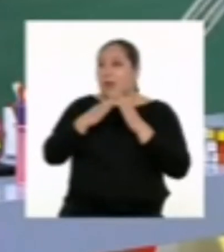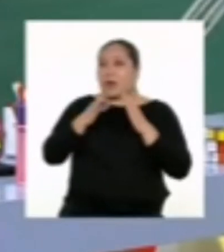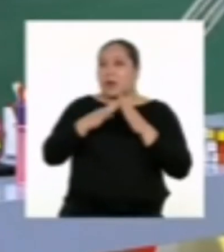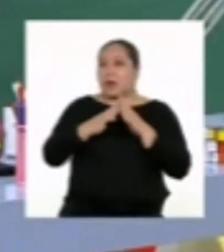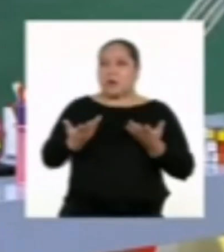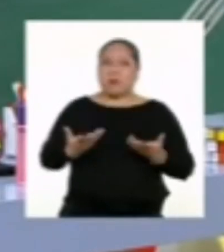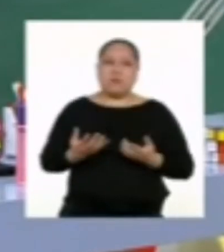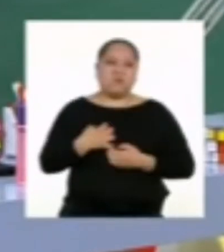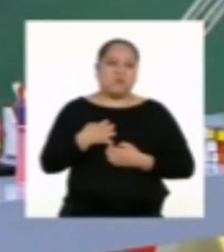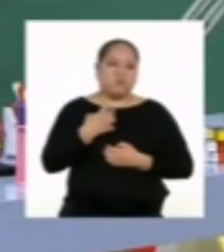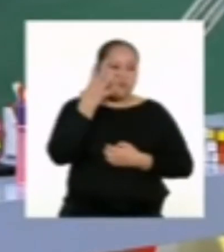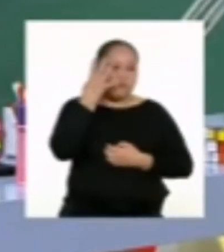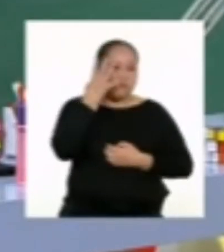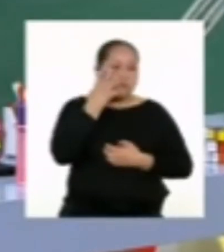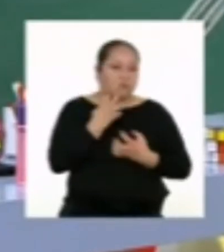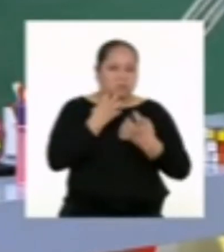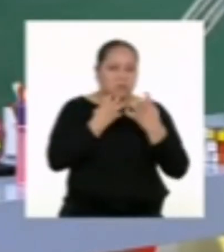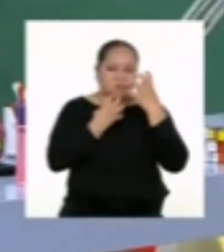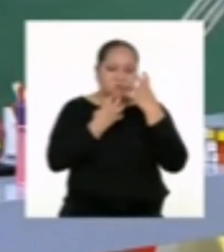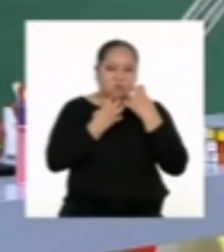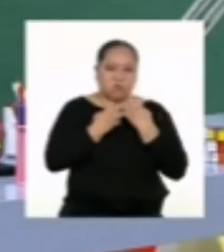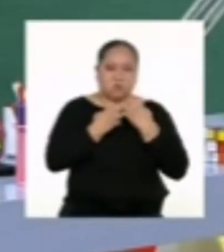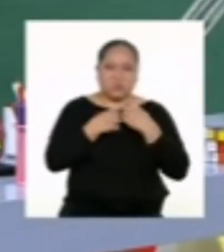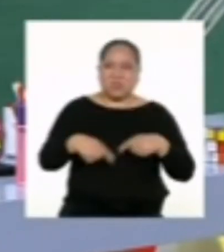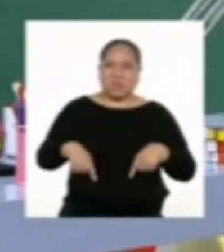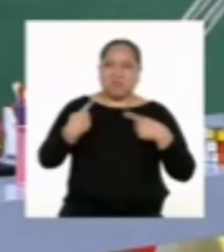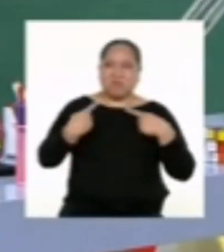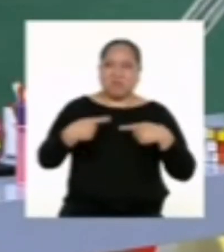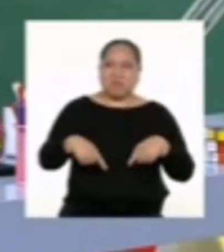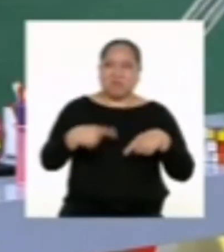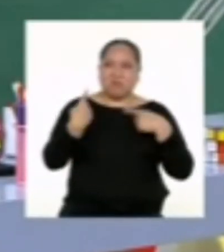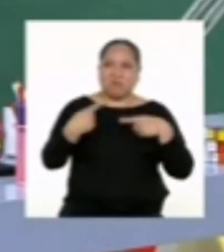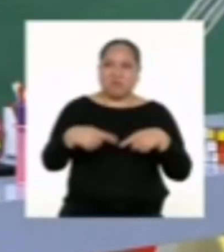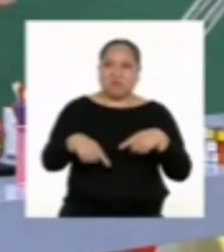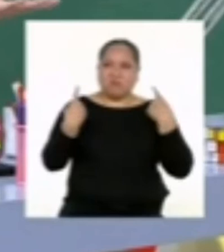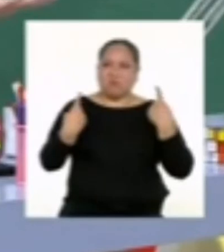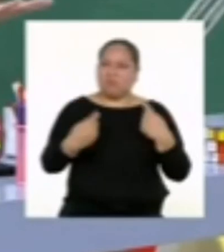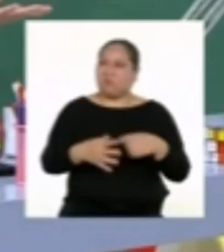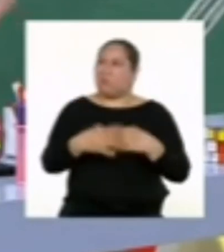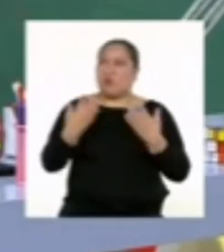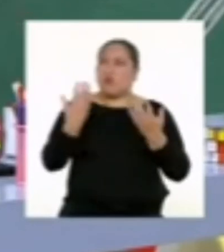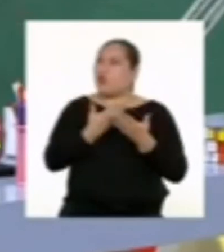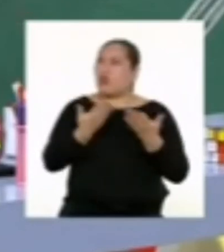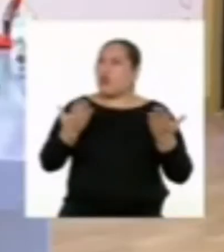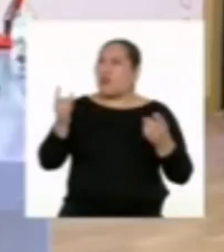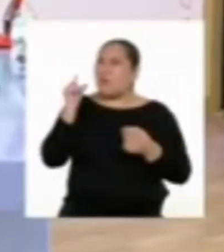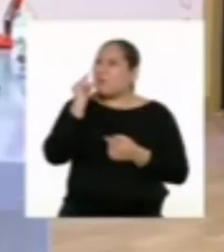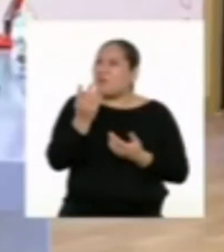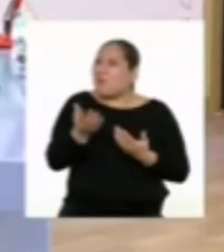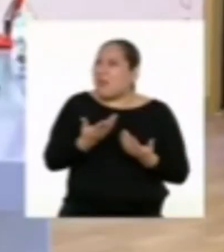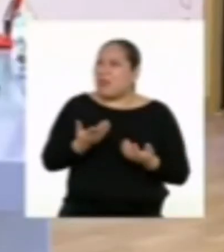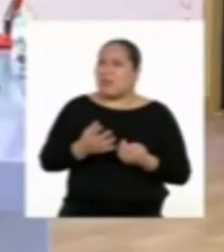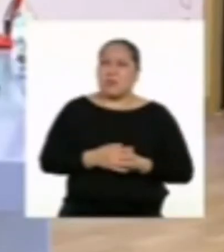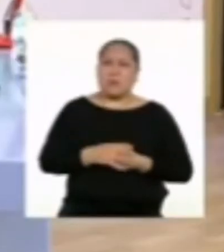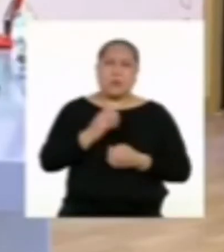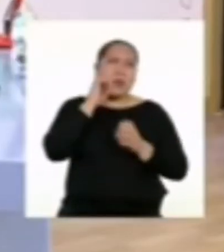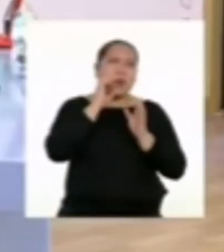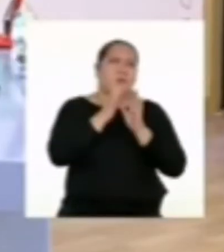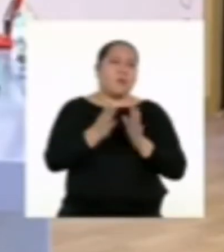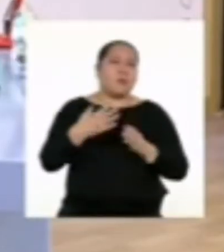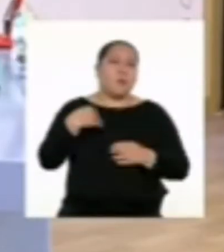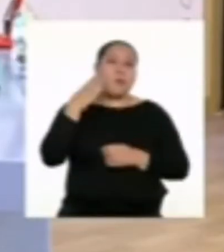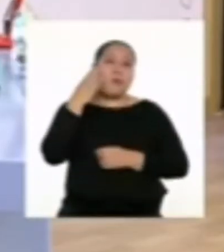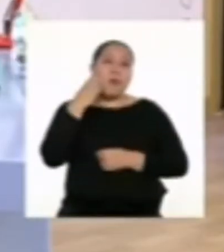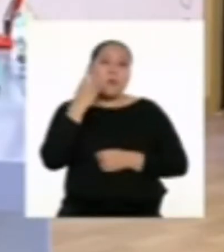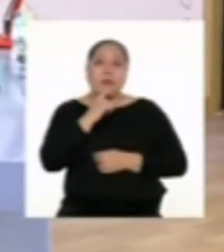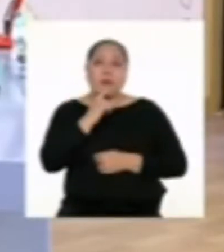nos tienen muy enojadas y enojados. Discutiendo en todo momento por tonterías. Tanto así que creo